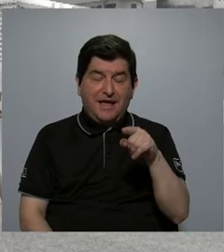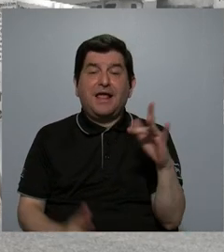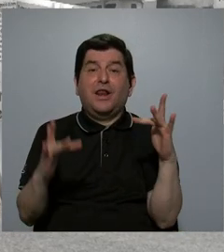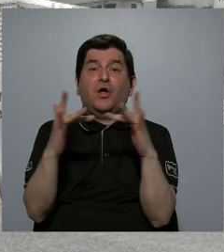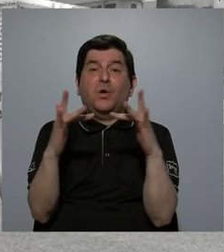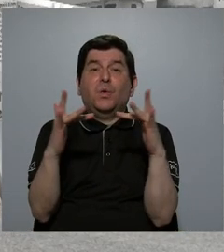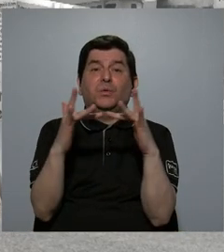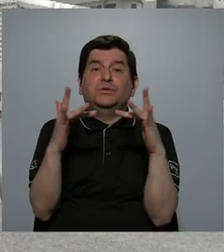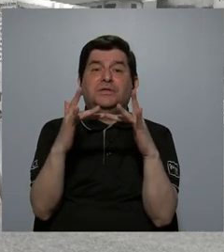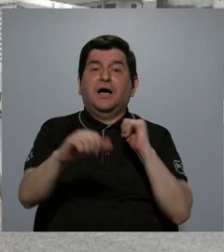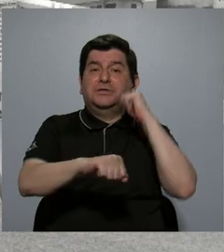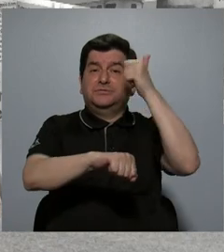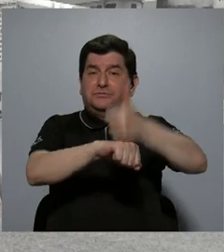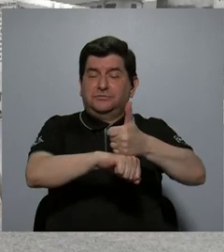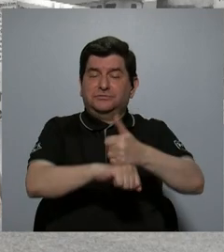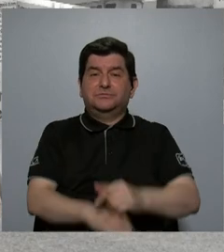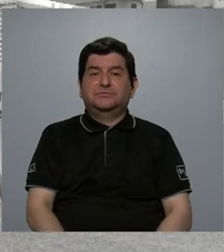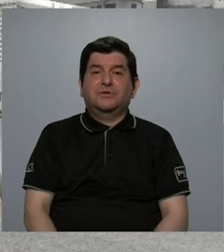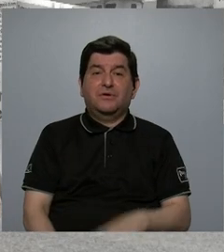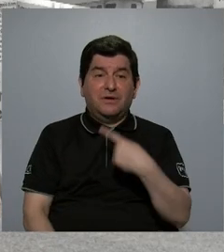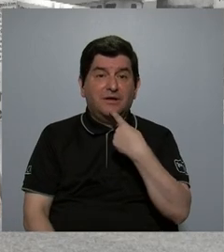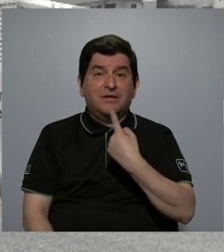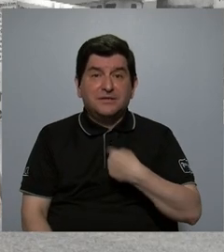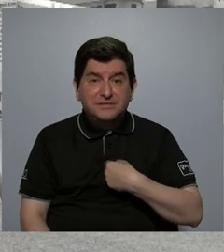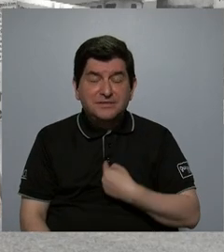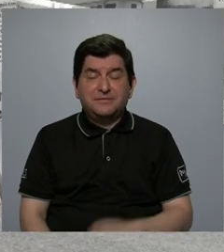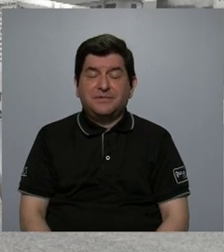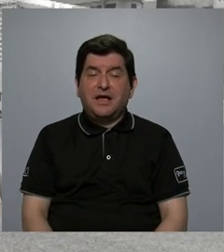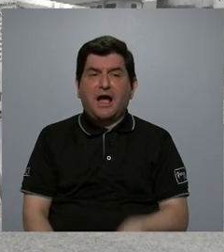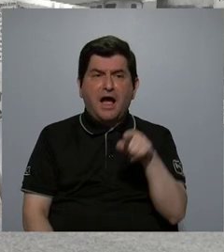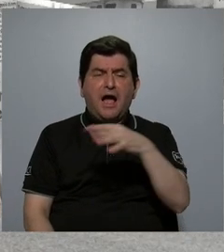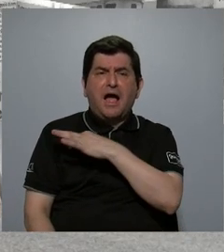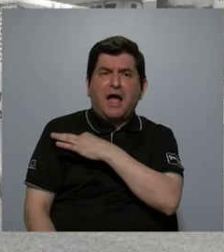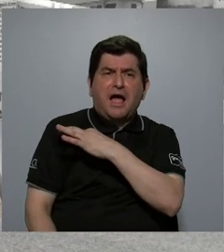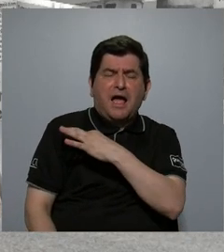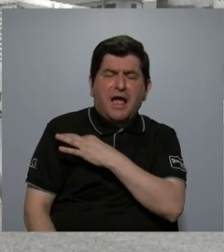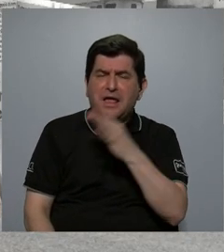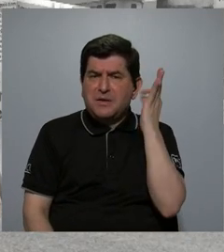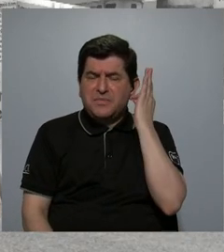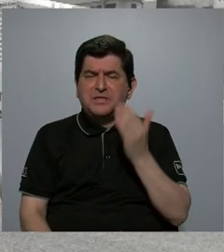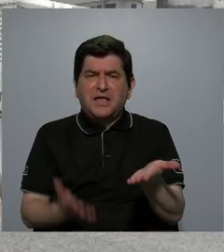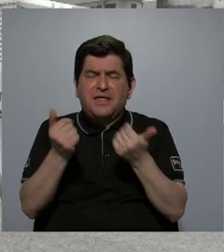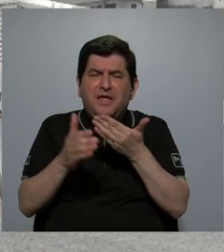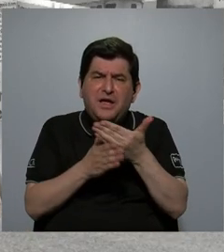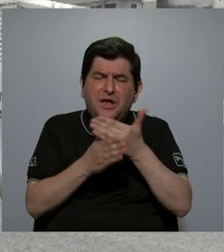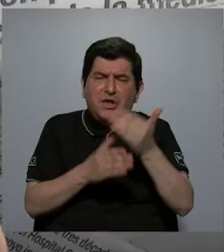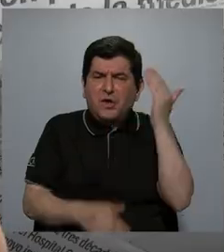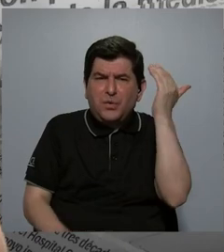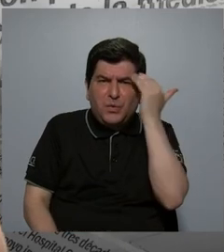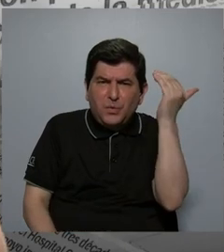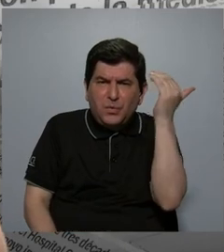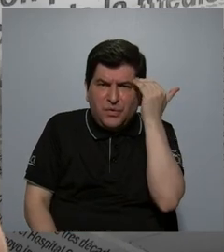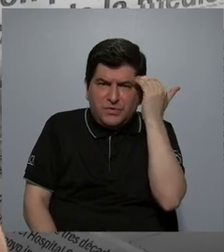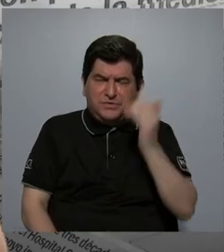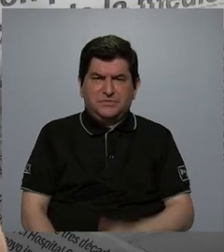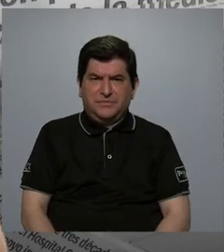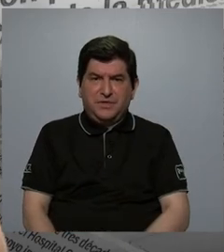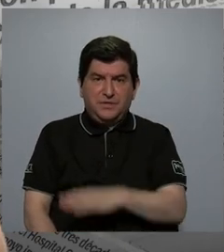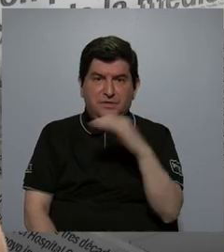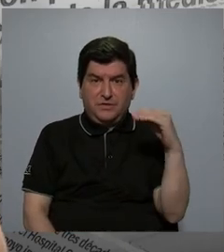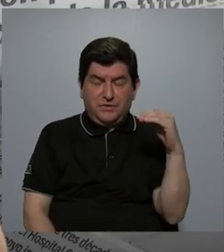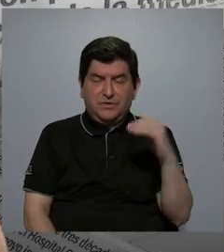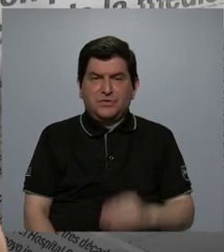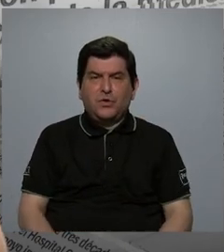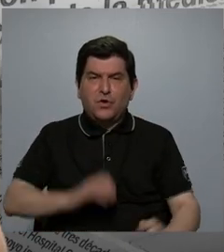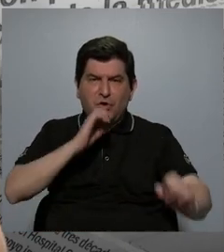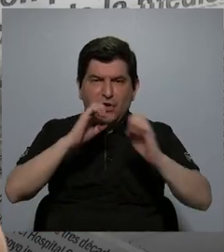contacto que nos dijo, traigo, tengo esta invitada, quisiera compartir conocimientos, y una